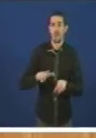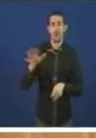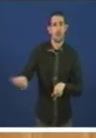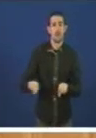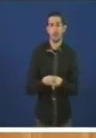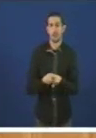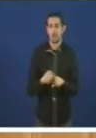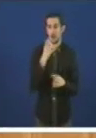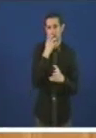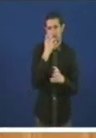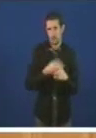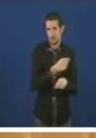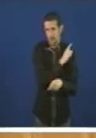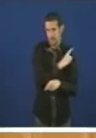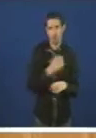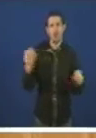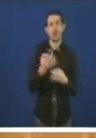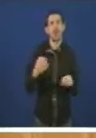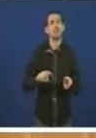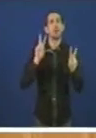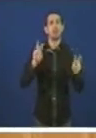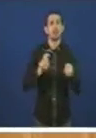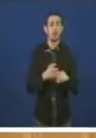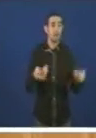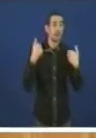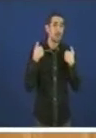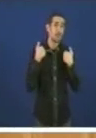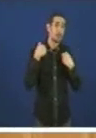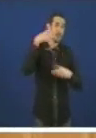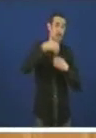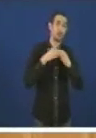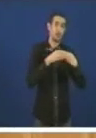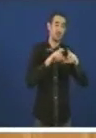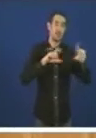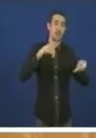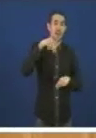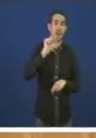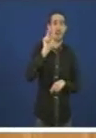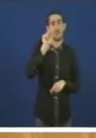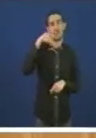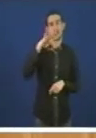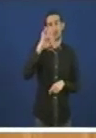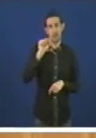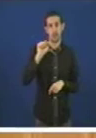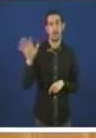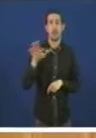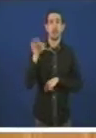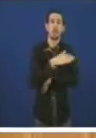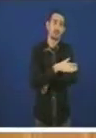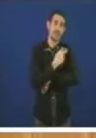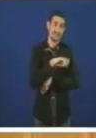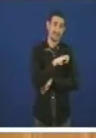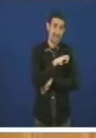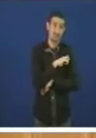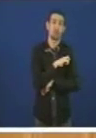ausencia dos responsables de Navantia e do sépido goberno socialista do Estado na presentación